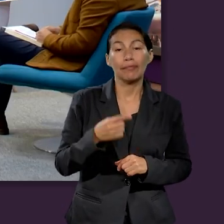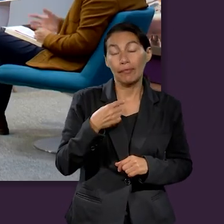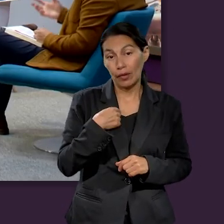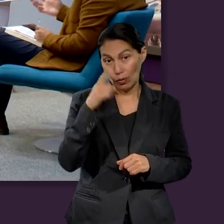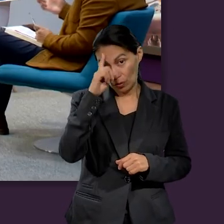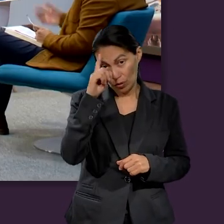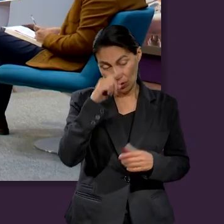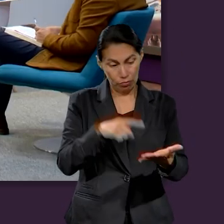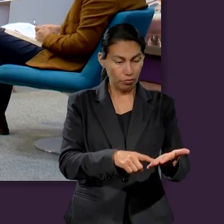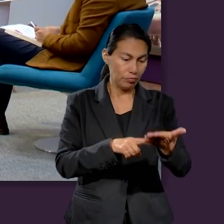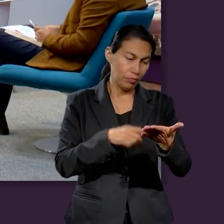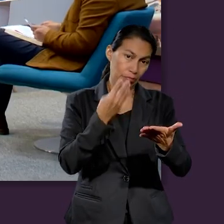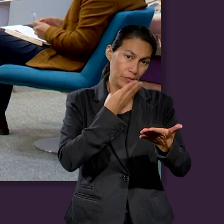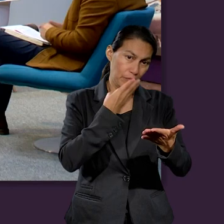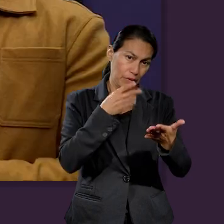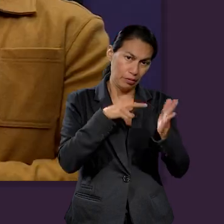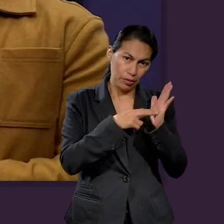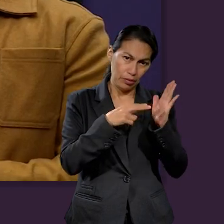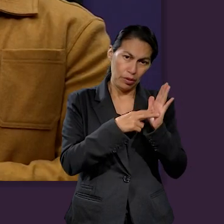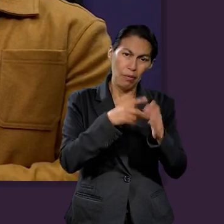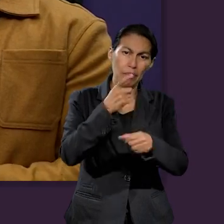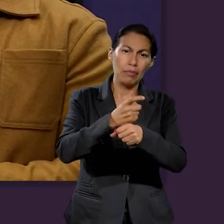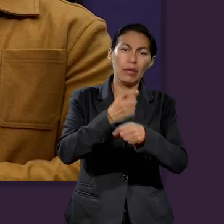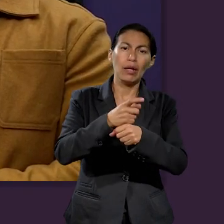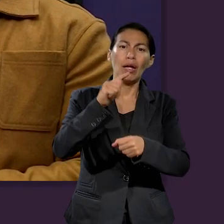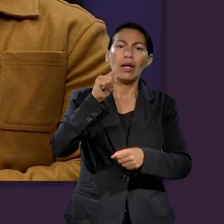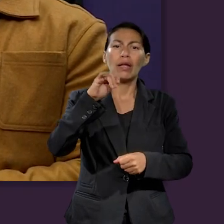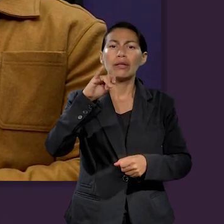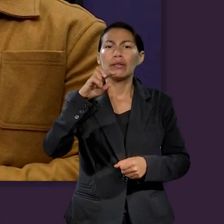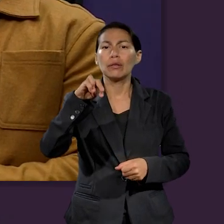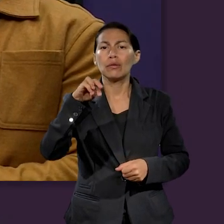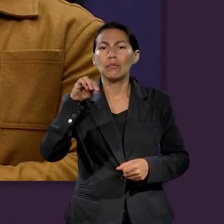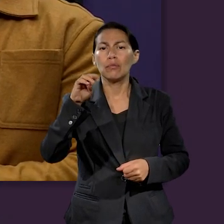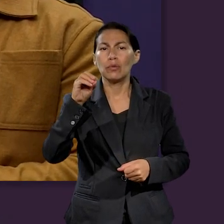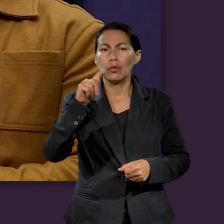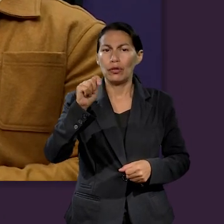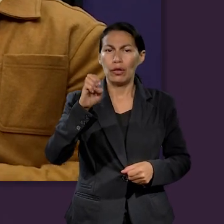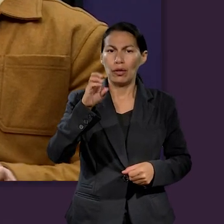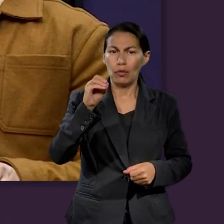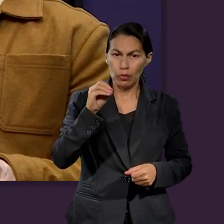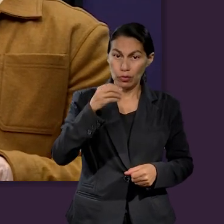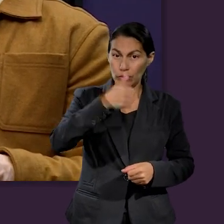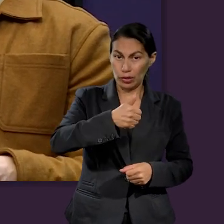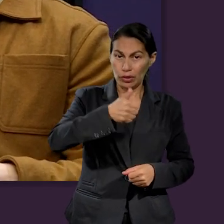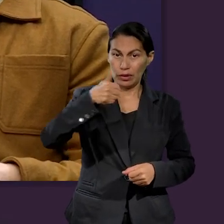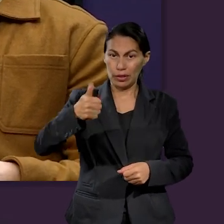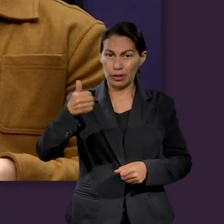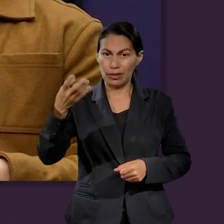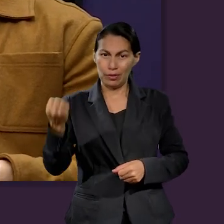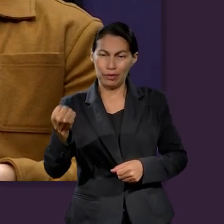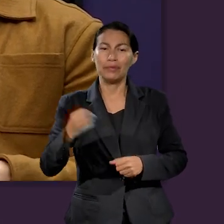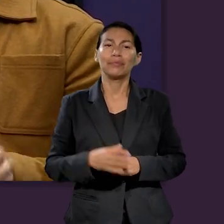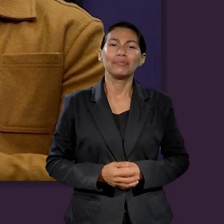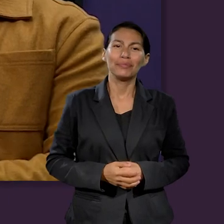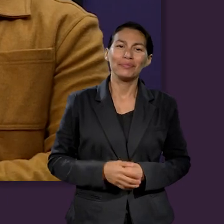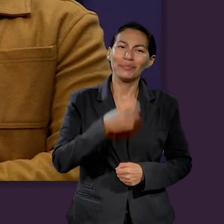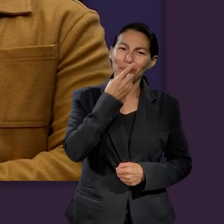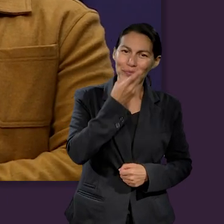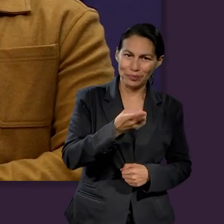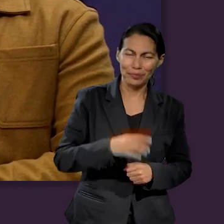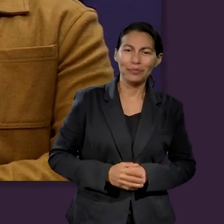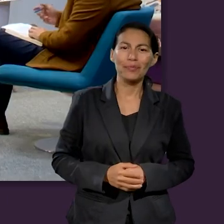Y bueno, como consejo bíblico, me gustó mucho un versículo, cual se encuentra en 1 Timoteo 6, 6 a 9, el cual dice,